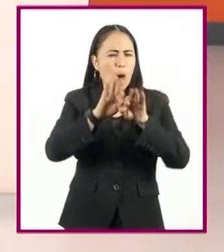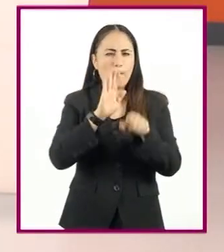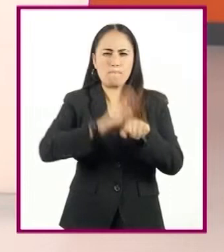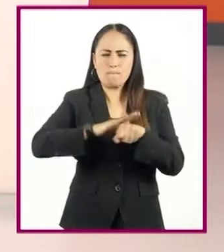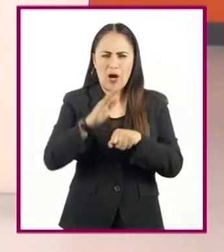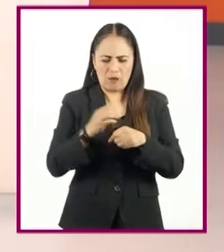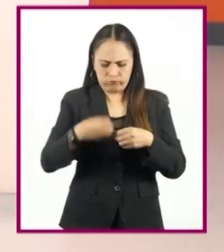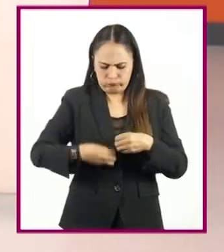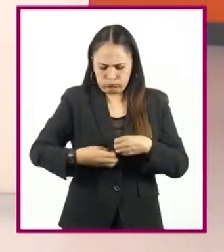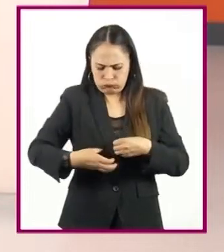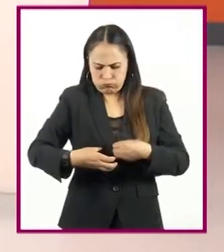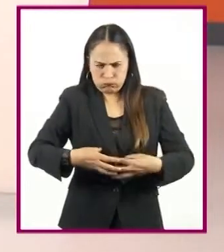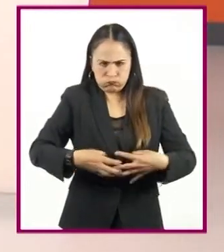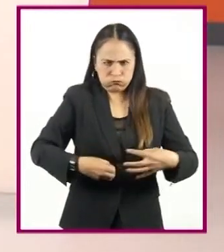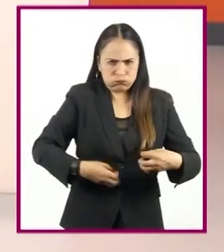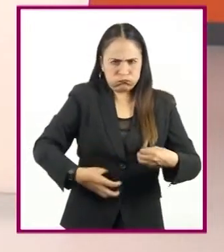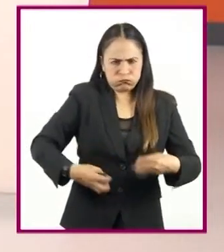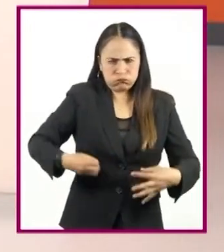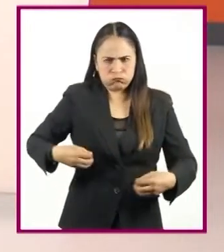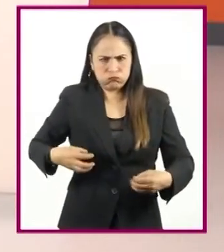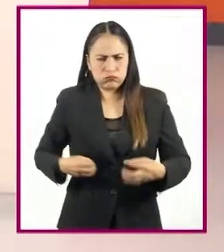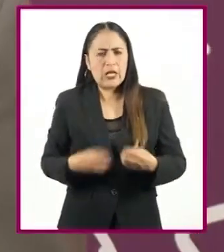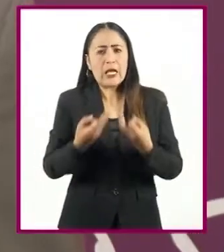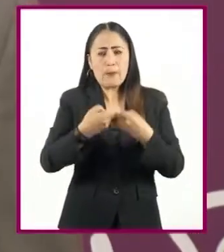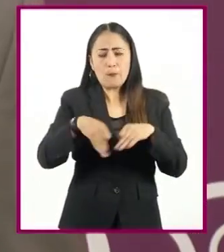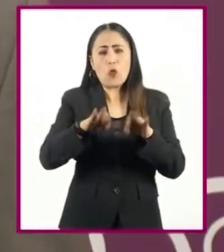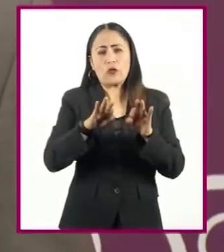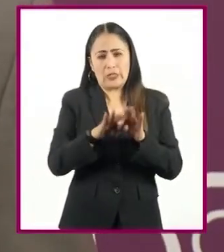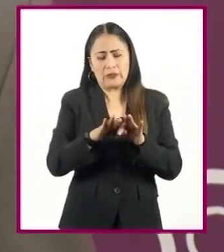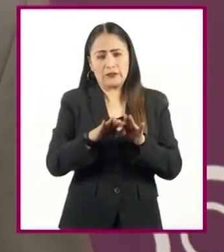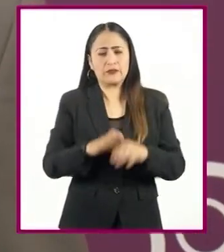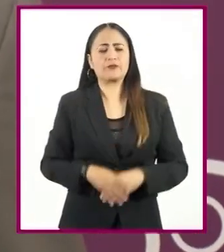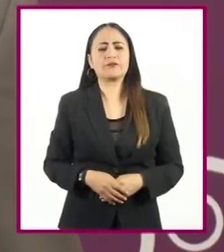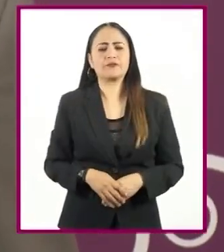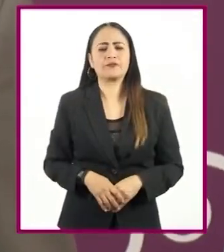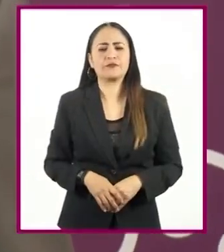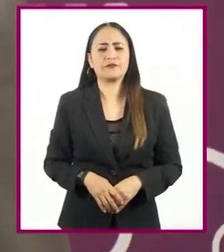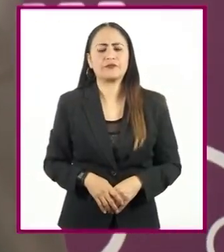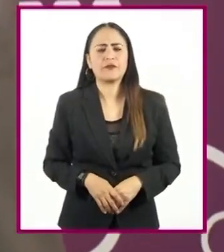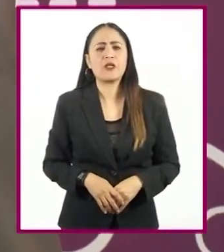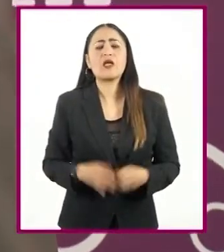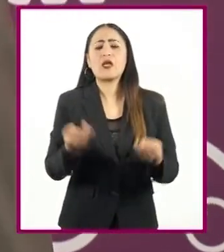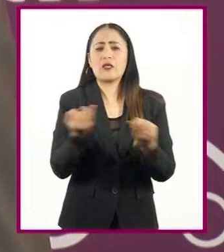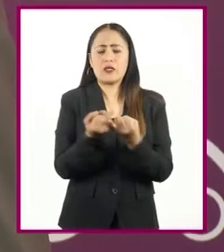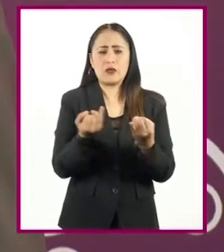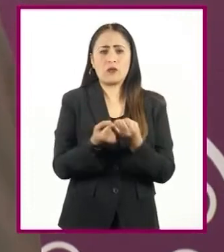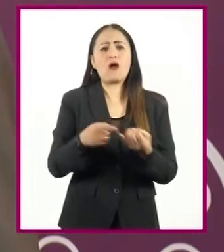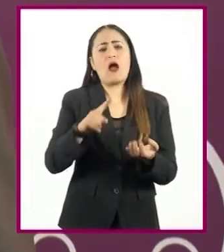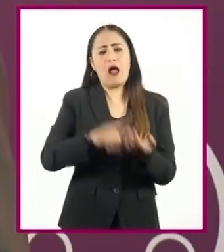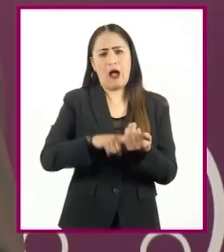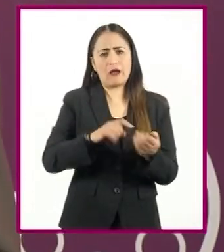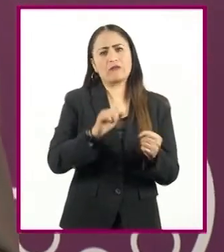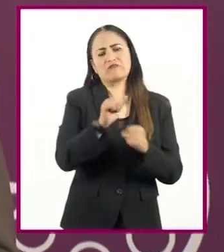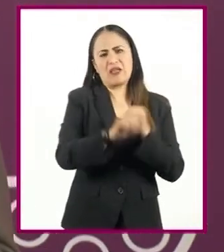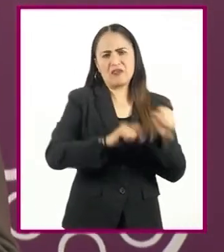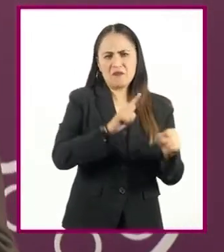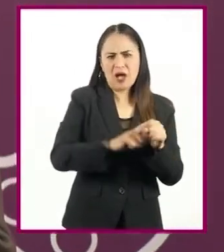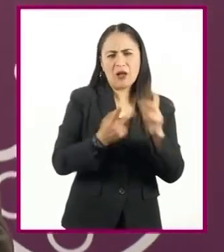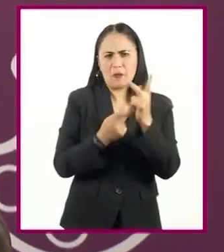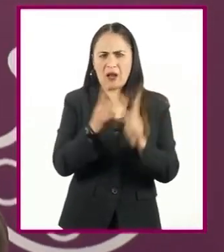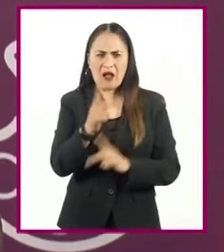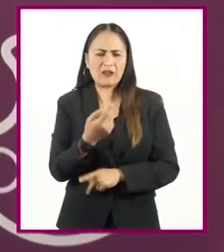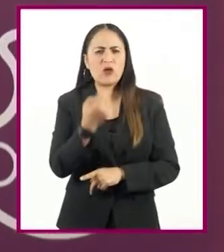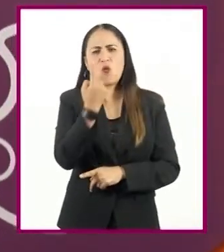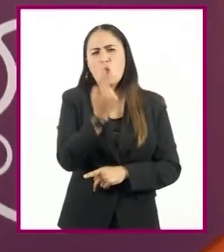formados por células, funcionamos a partir de ellas. También comprendimos que existen organismos que están compuestos en su totalidad por